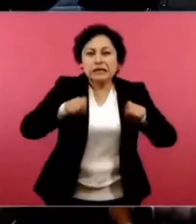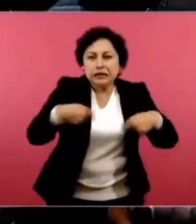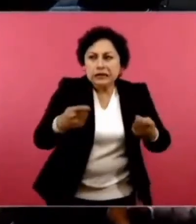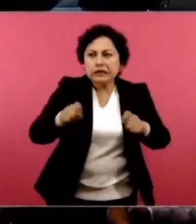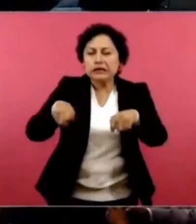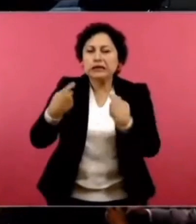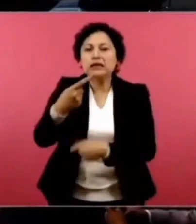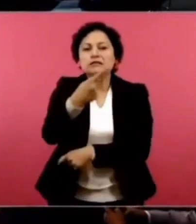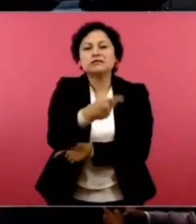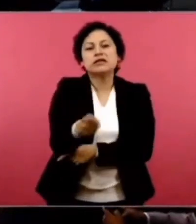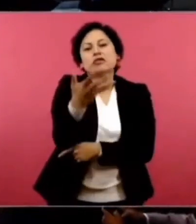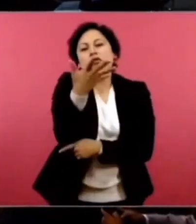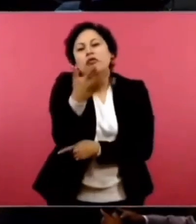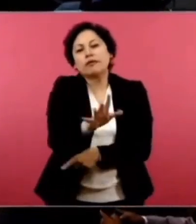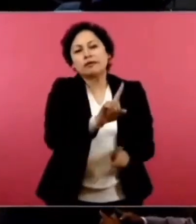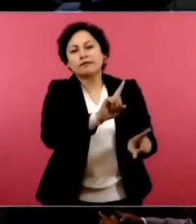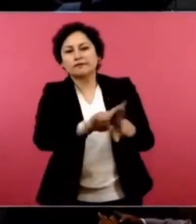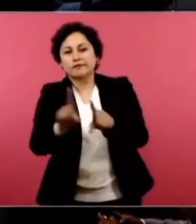bloques,